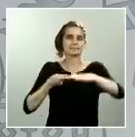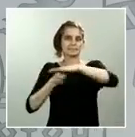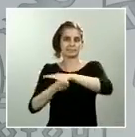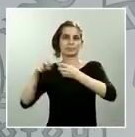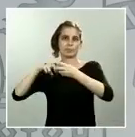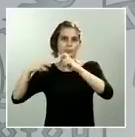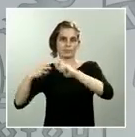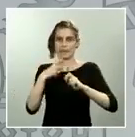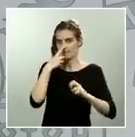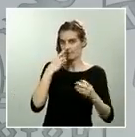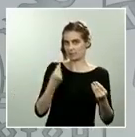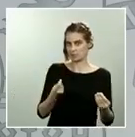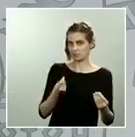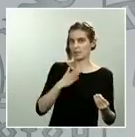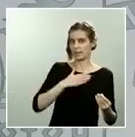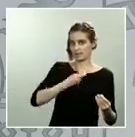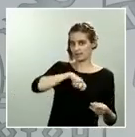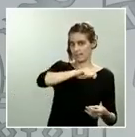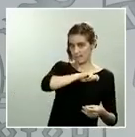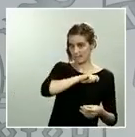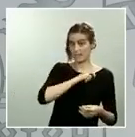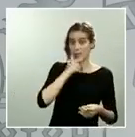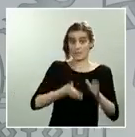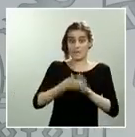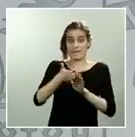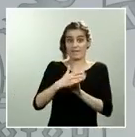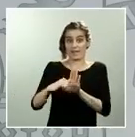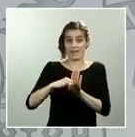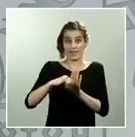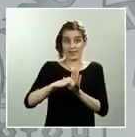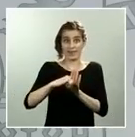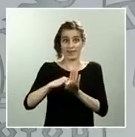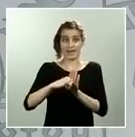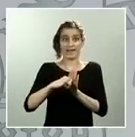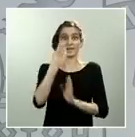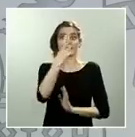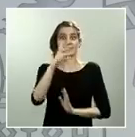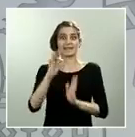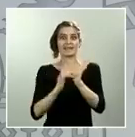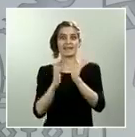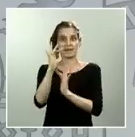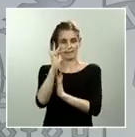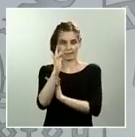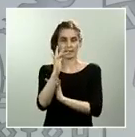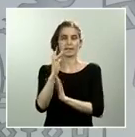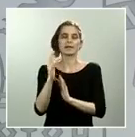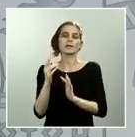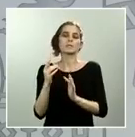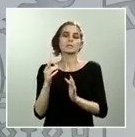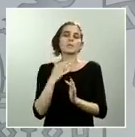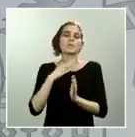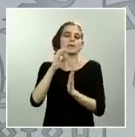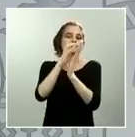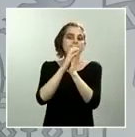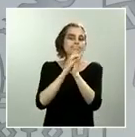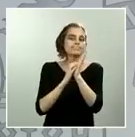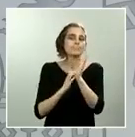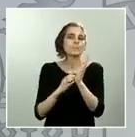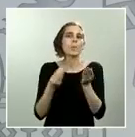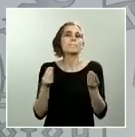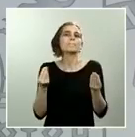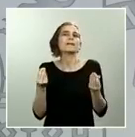acercando a esa fecha, estaremos en condiciones de hacer de forma tentativa una suerte de previsión de ese cuadro